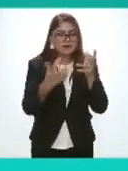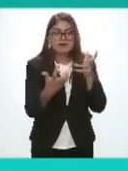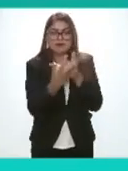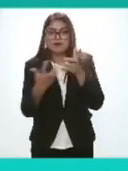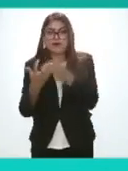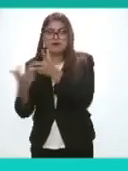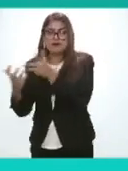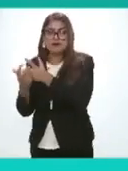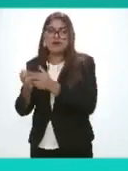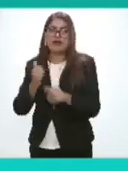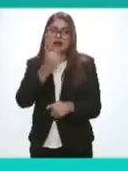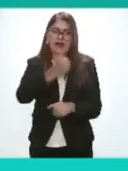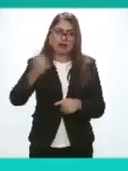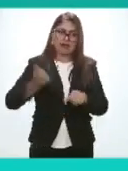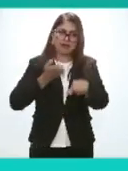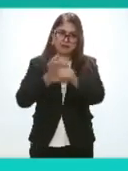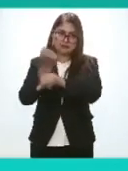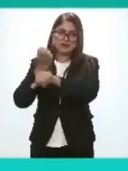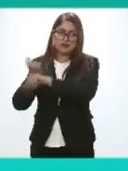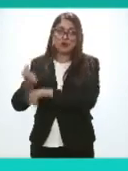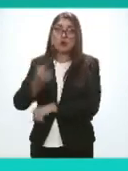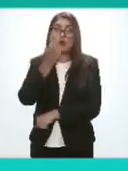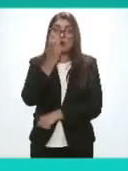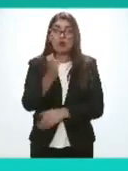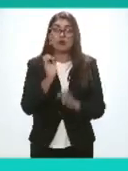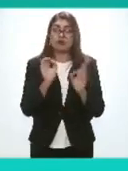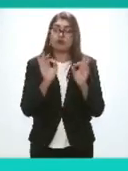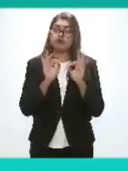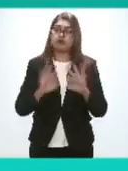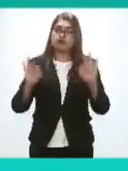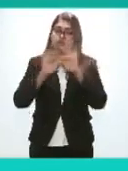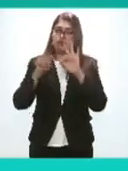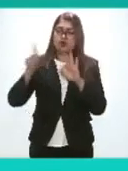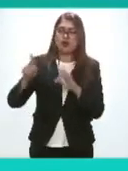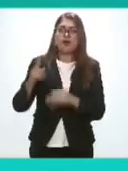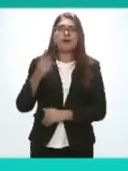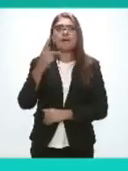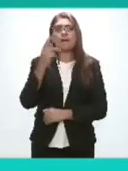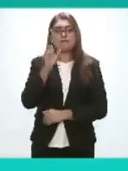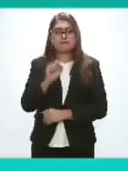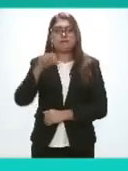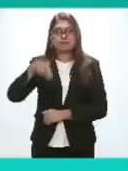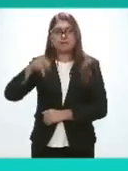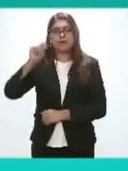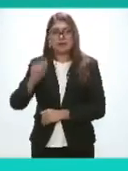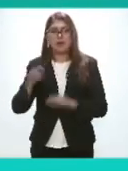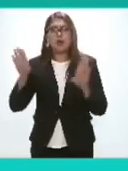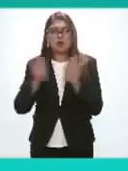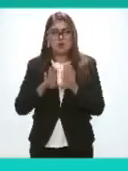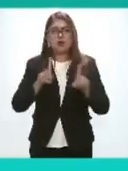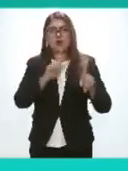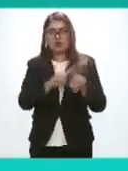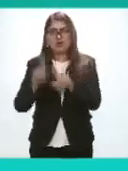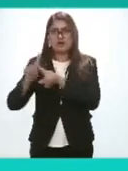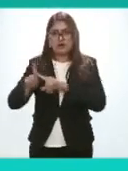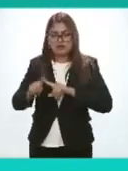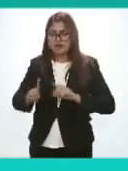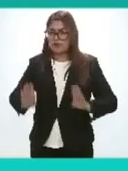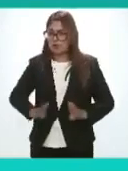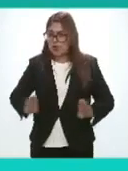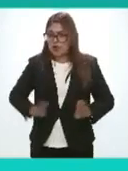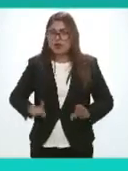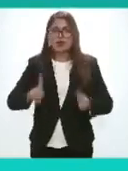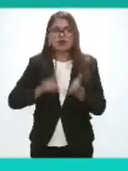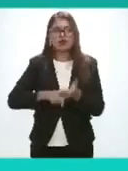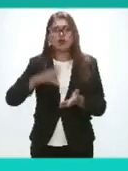federativa de ahí nace la riqueza del sistema nacional de transparencia como a partir de las diferentes heterogeneidades hacemos